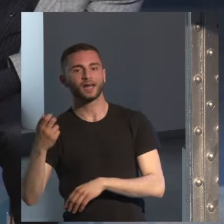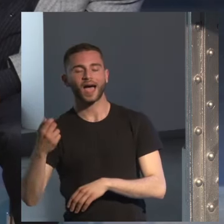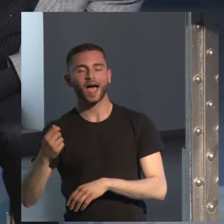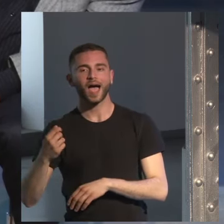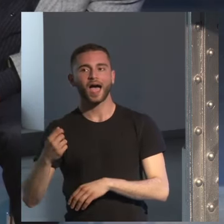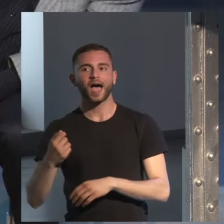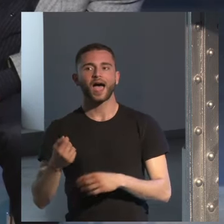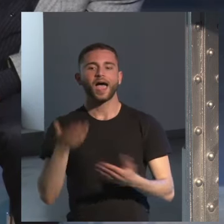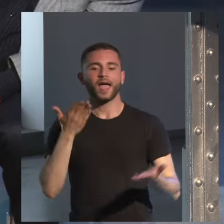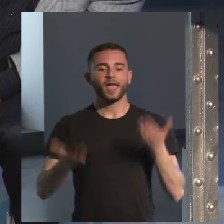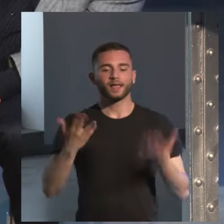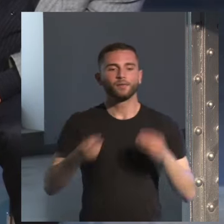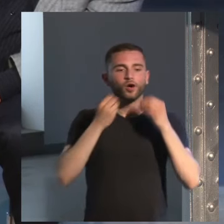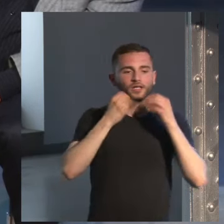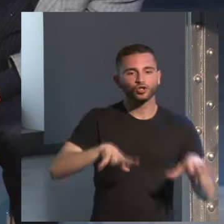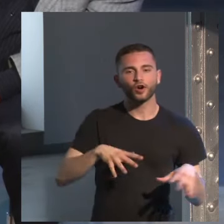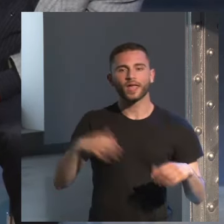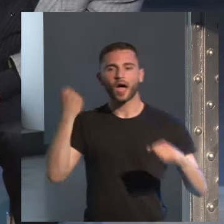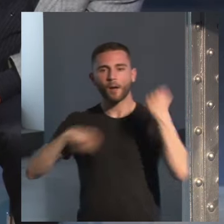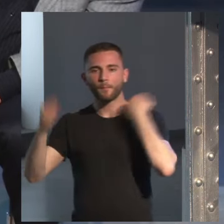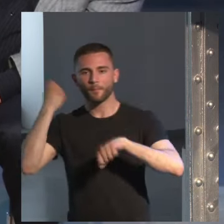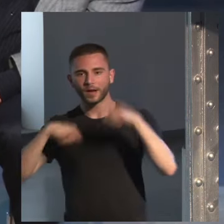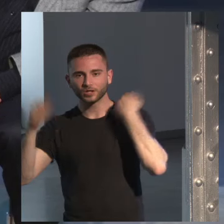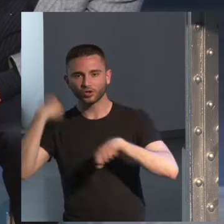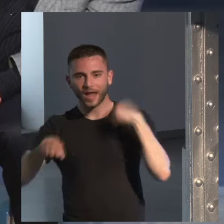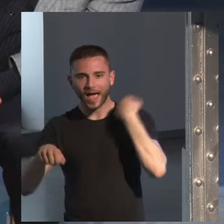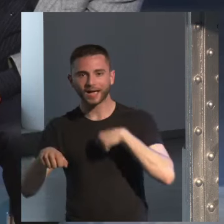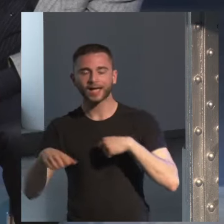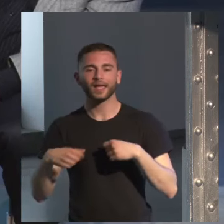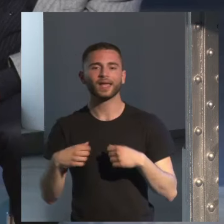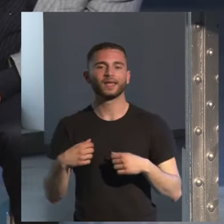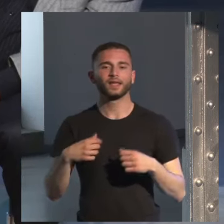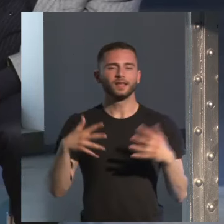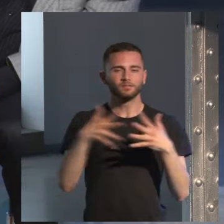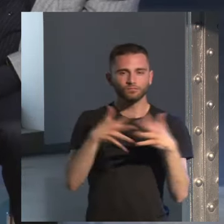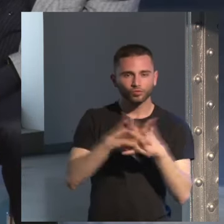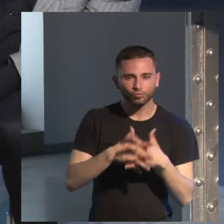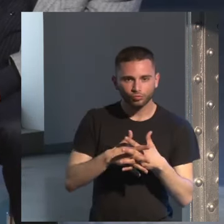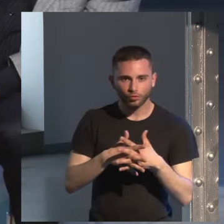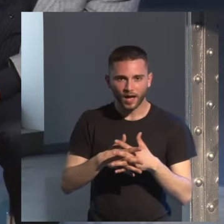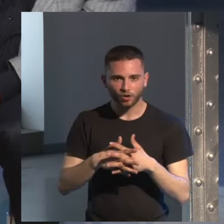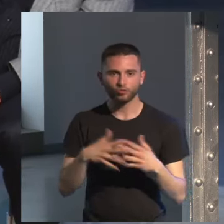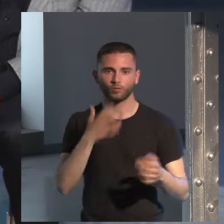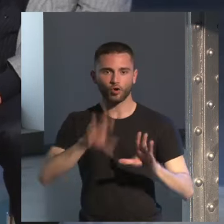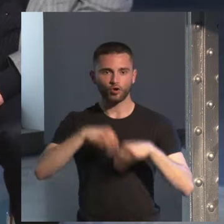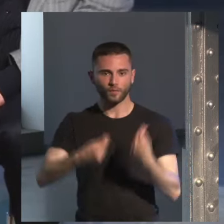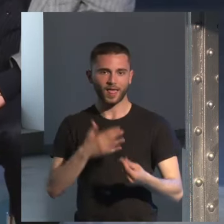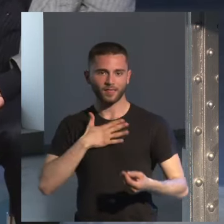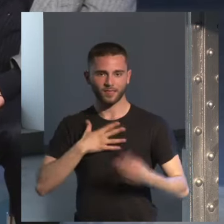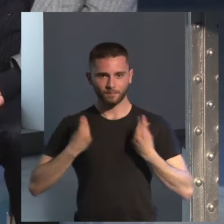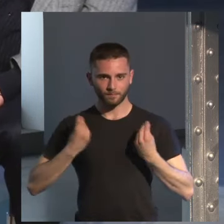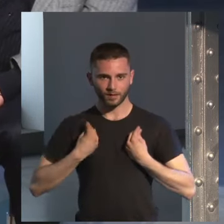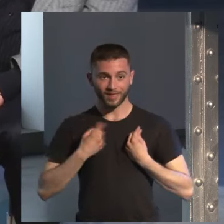historia personaje uso del lenguaje estructura como en la novela de mi vida estoy convencido